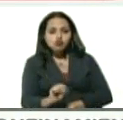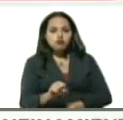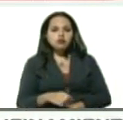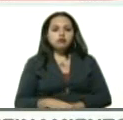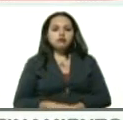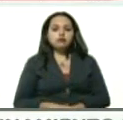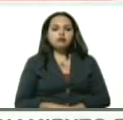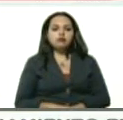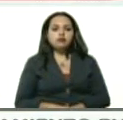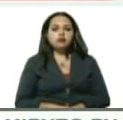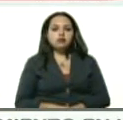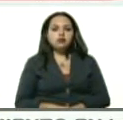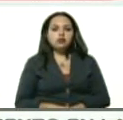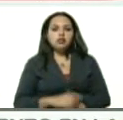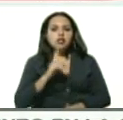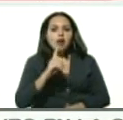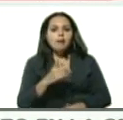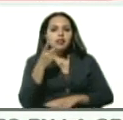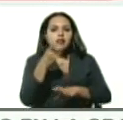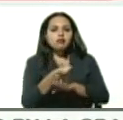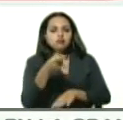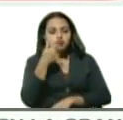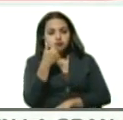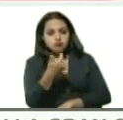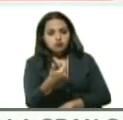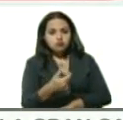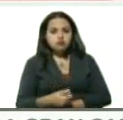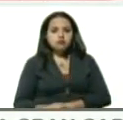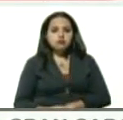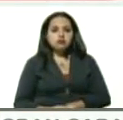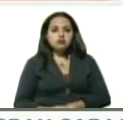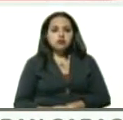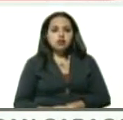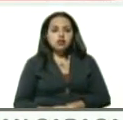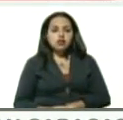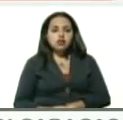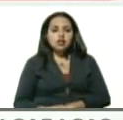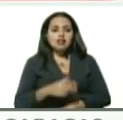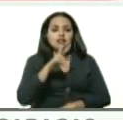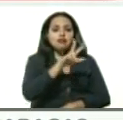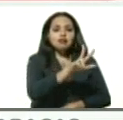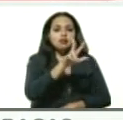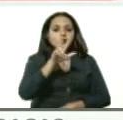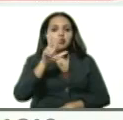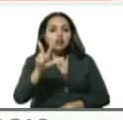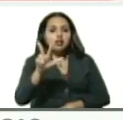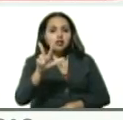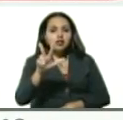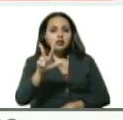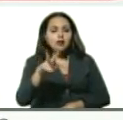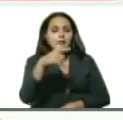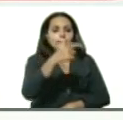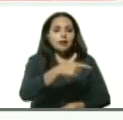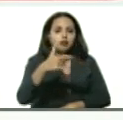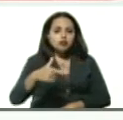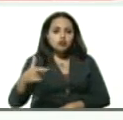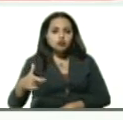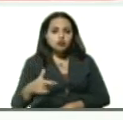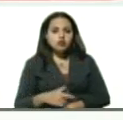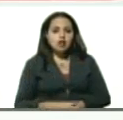También debemos reportar el día de hoy la presencia de 33 casos de